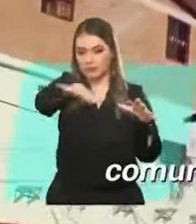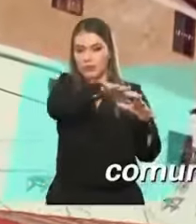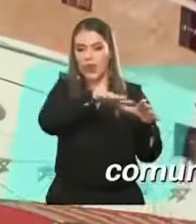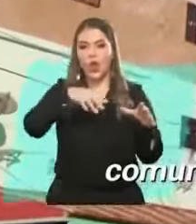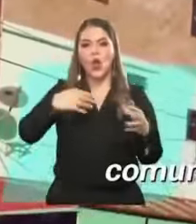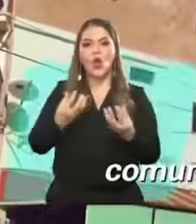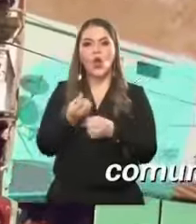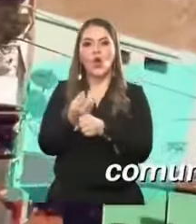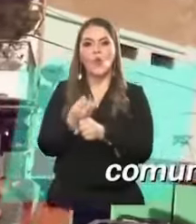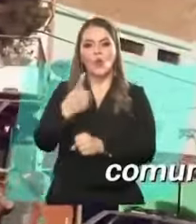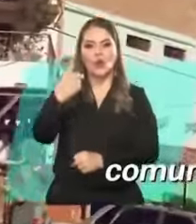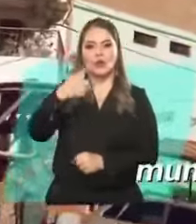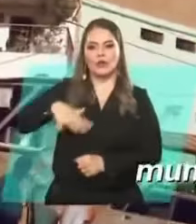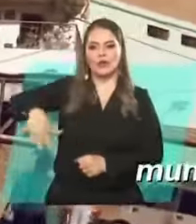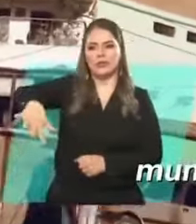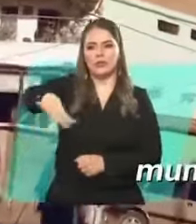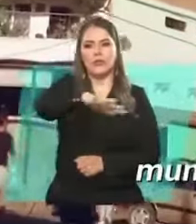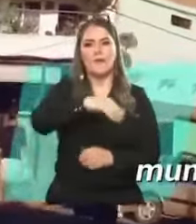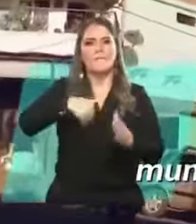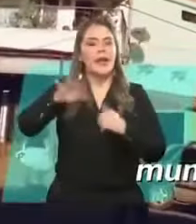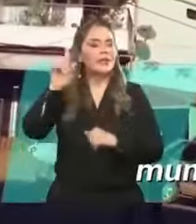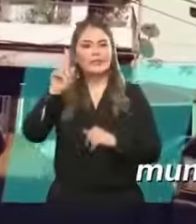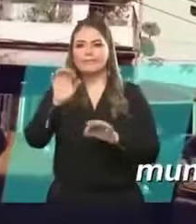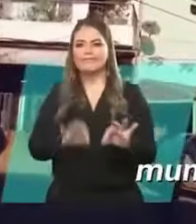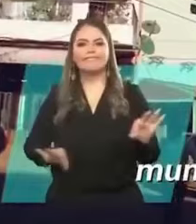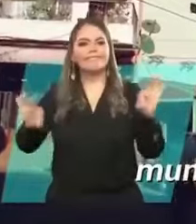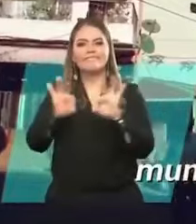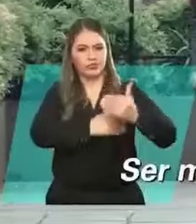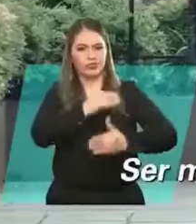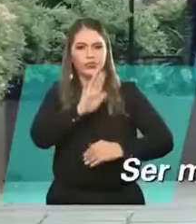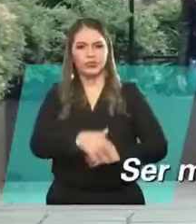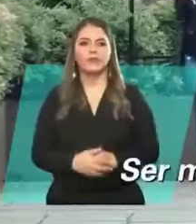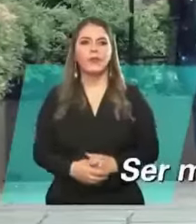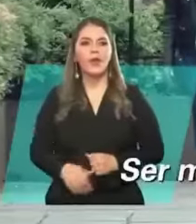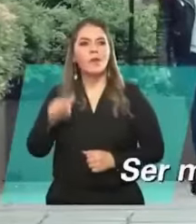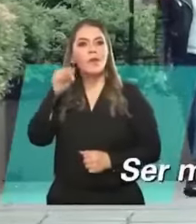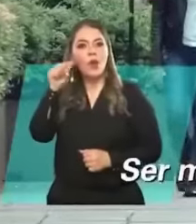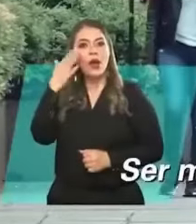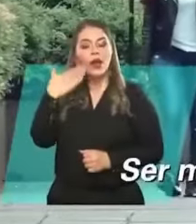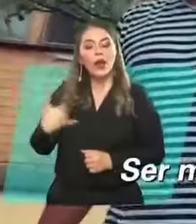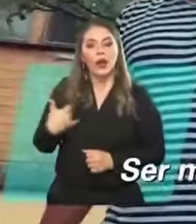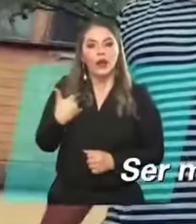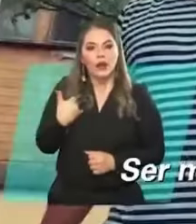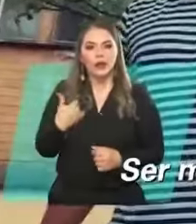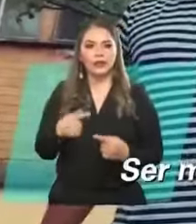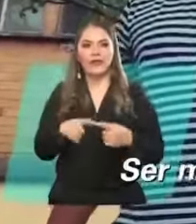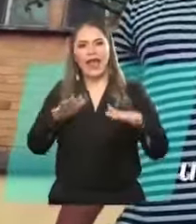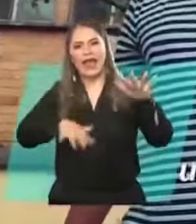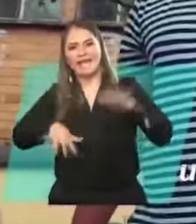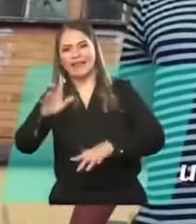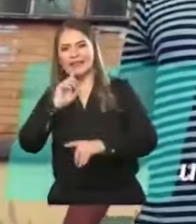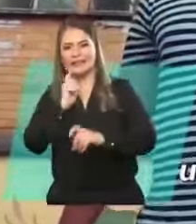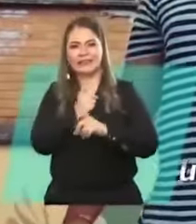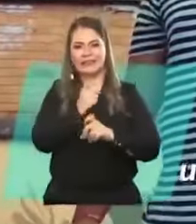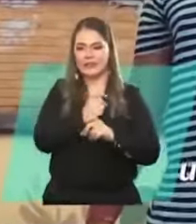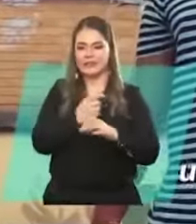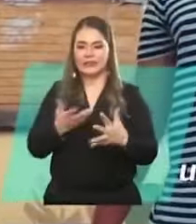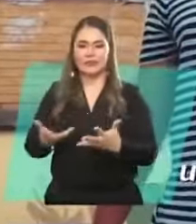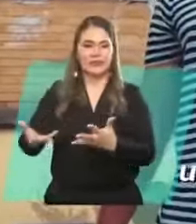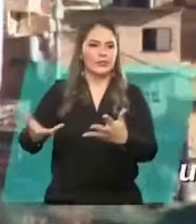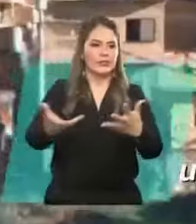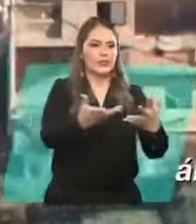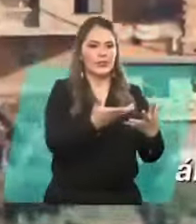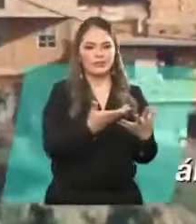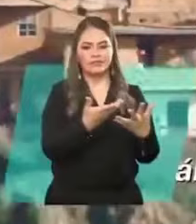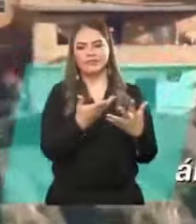de Medellín es bandera a nivel municipal y es la educación superior Ser mujer y ser joven, aunque a veces sea un reto para estos